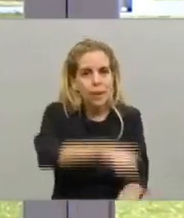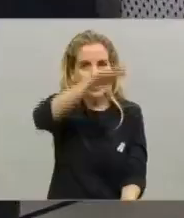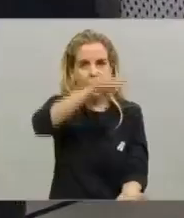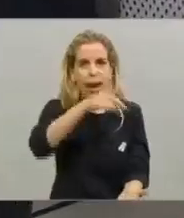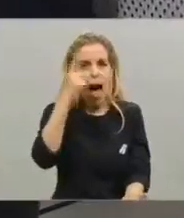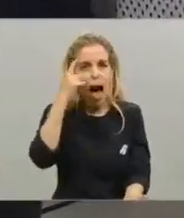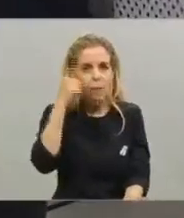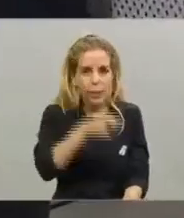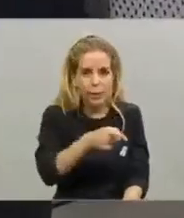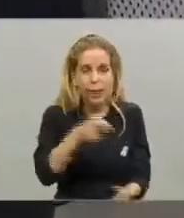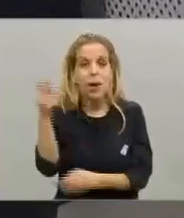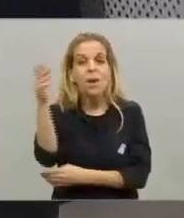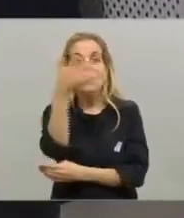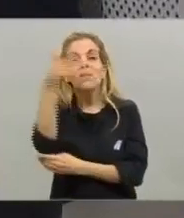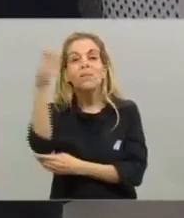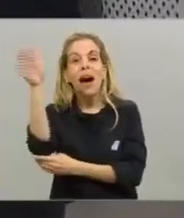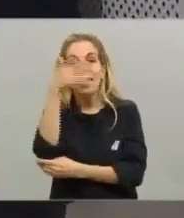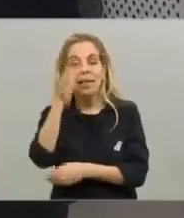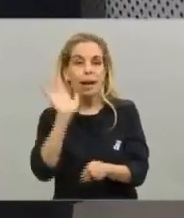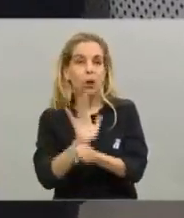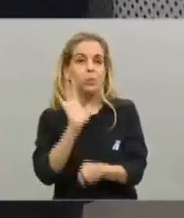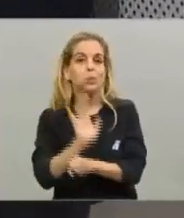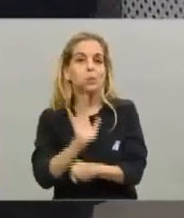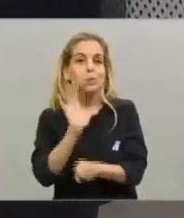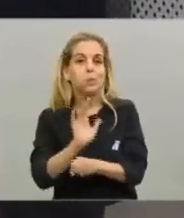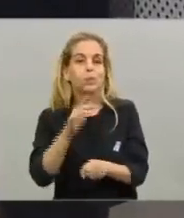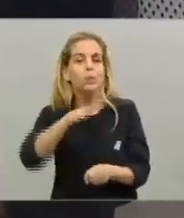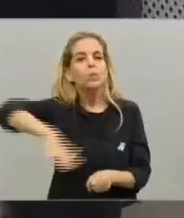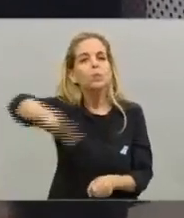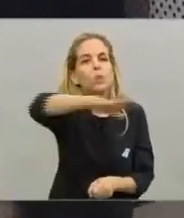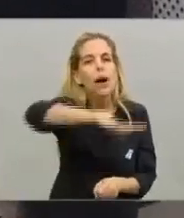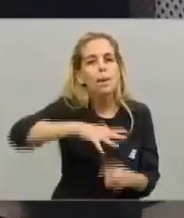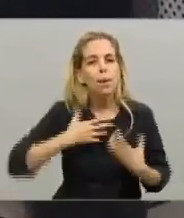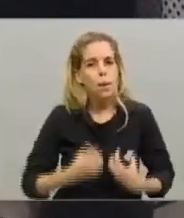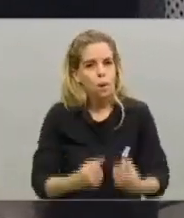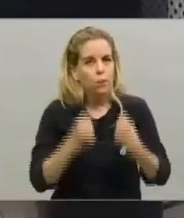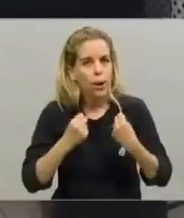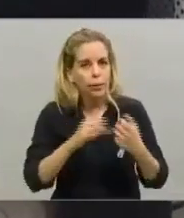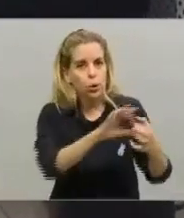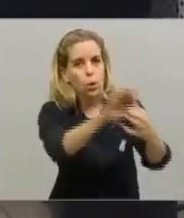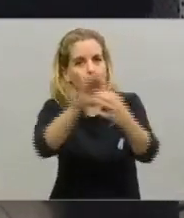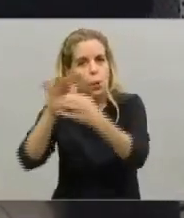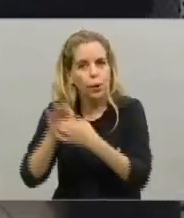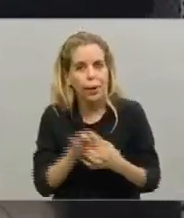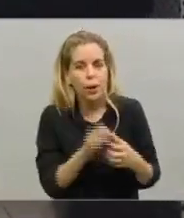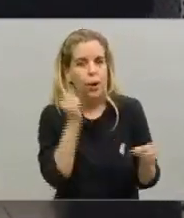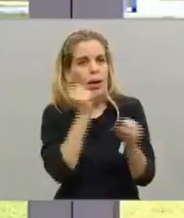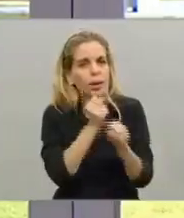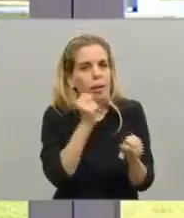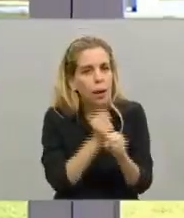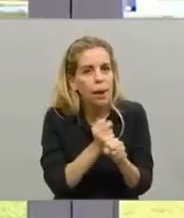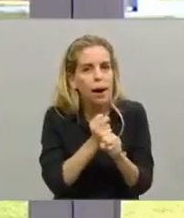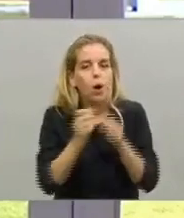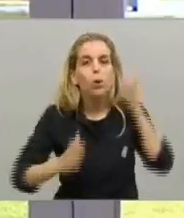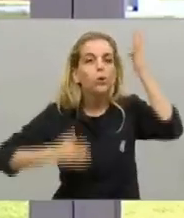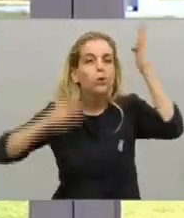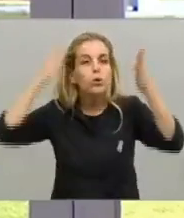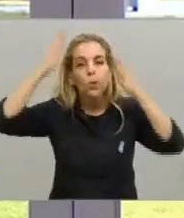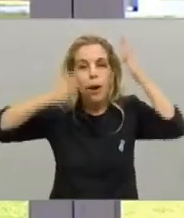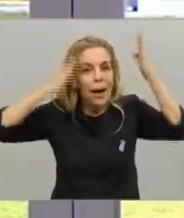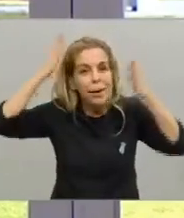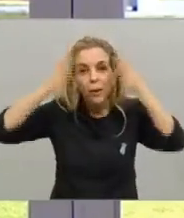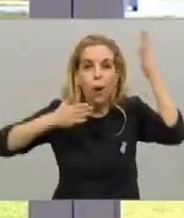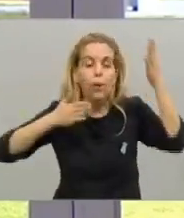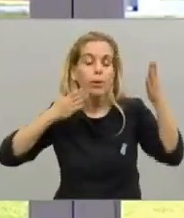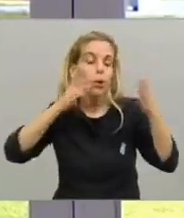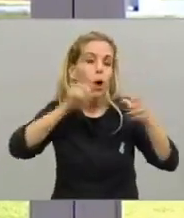Es el símbolo que une a un pueblo en sus esfuerzos, el trabajo, y los sueños de todas y todos